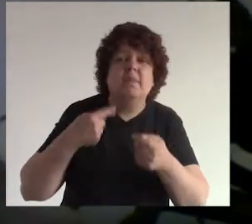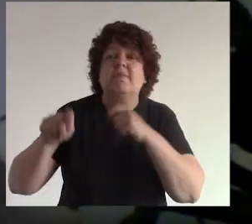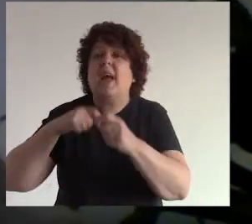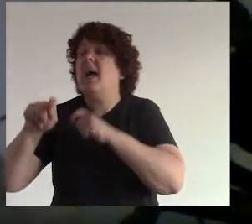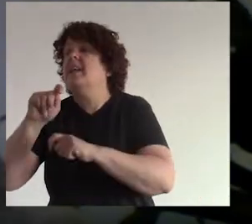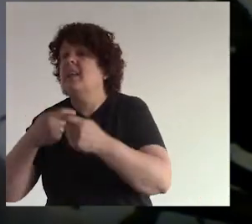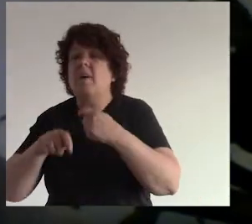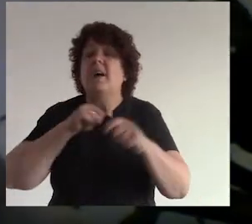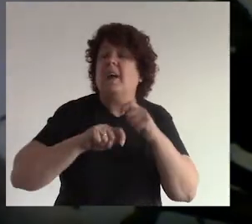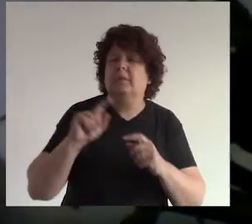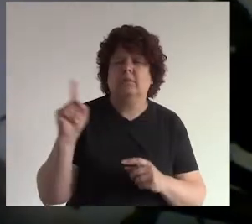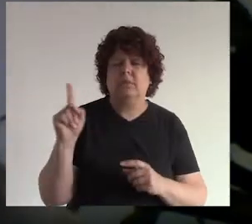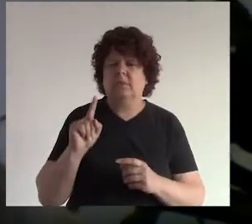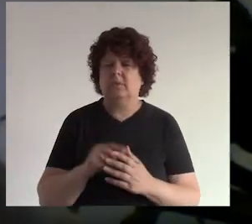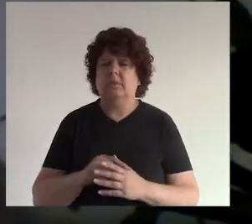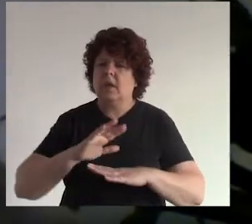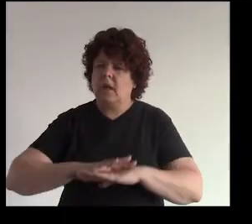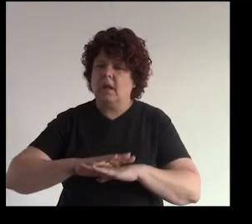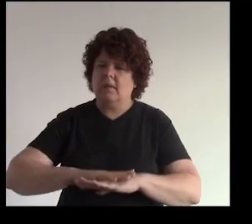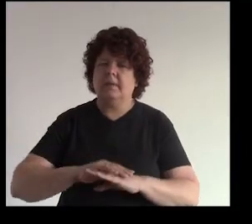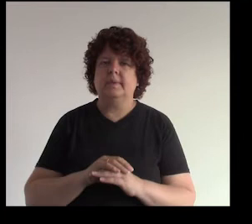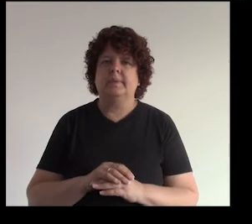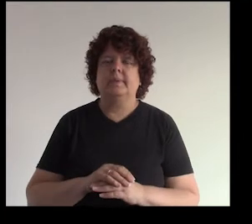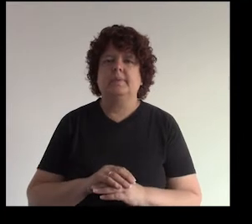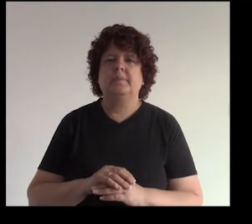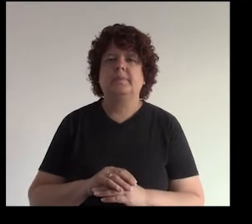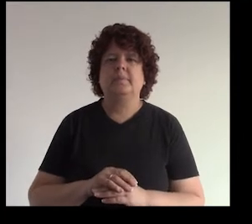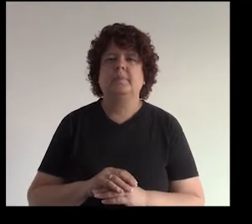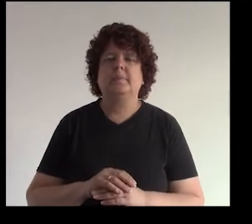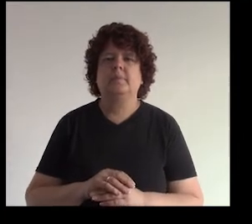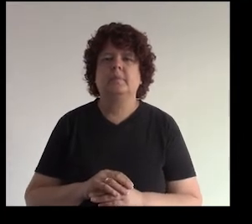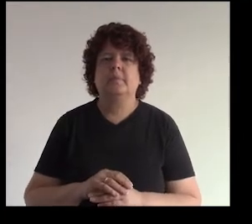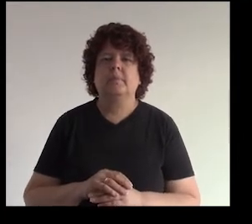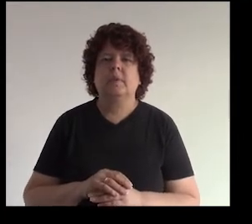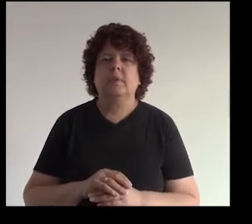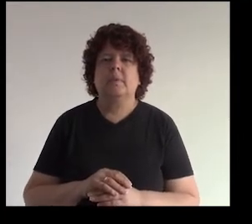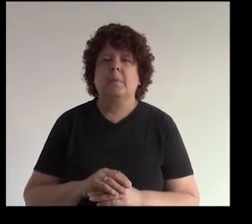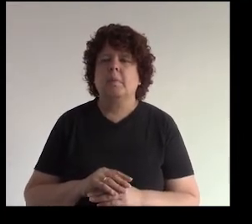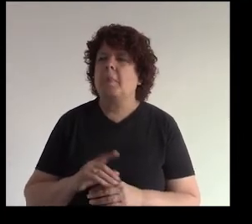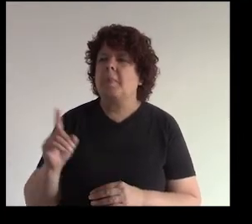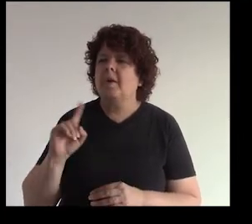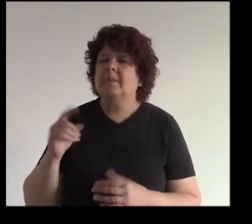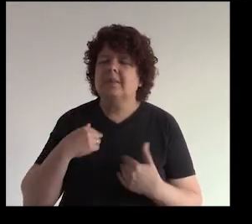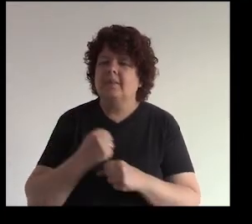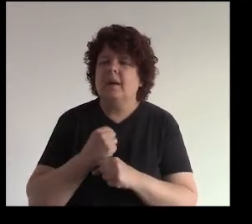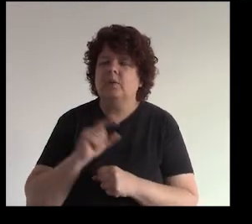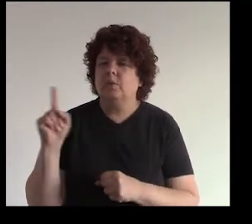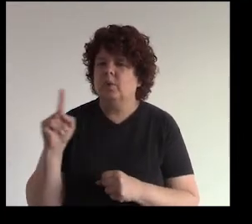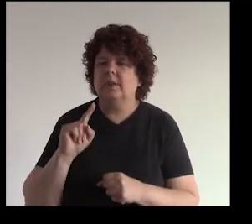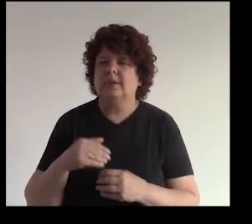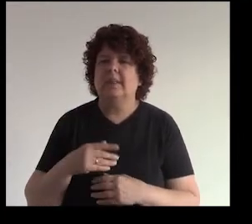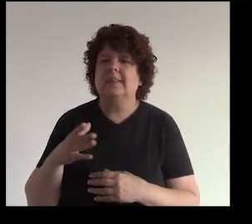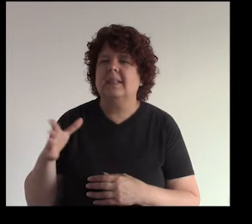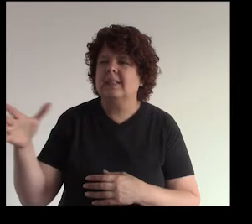ni de mercados ¿ya? por favor con respecto a los jaladores obviamente no respecto a ellos pero no ese no es nuestro